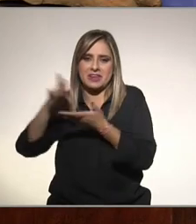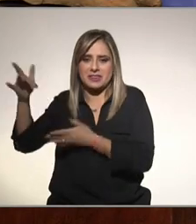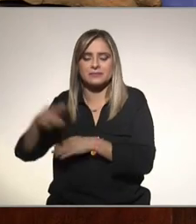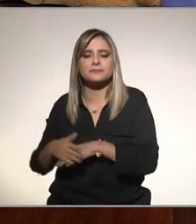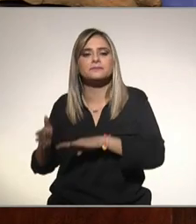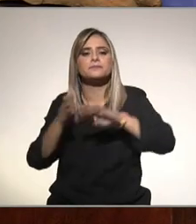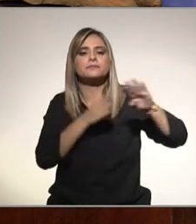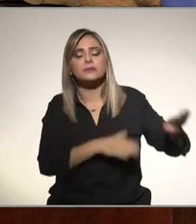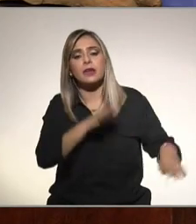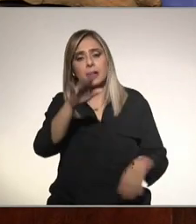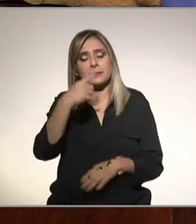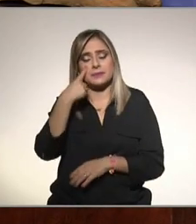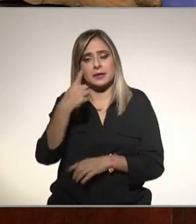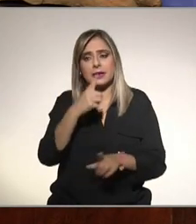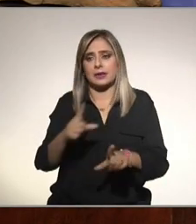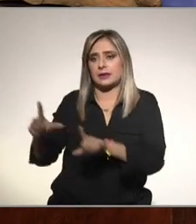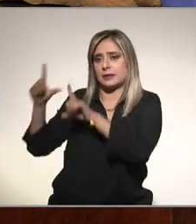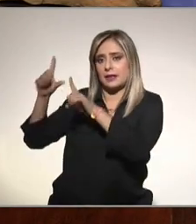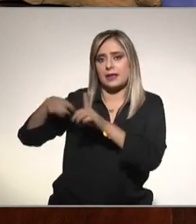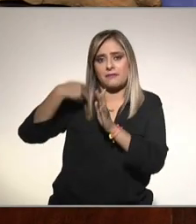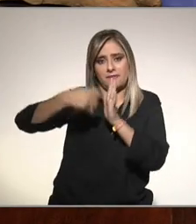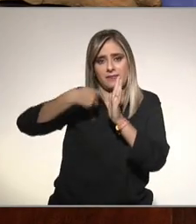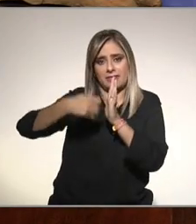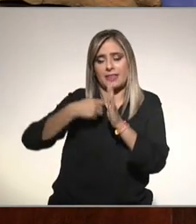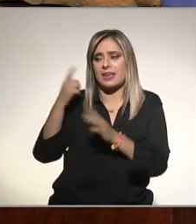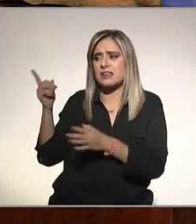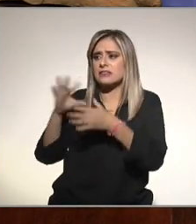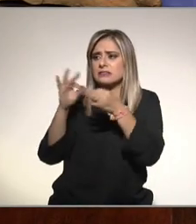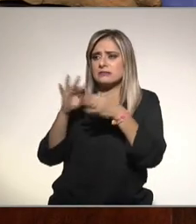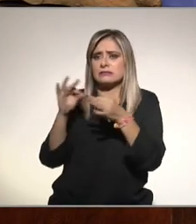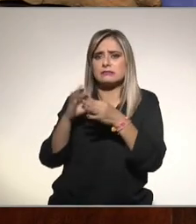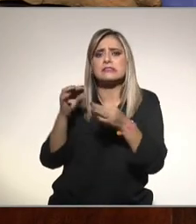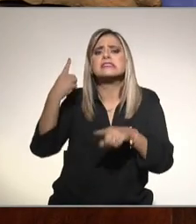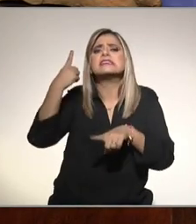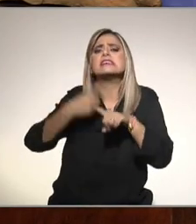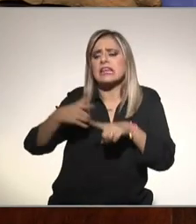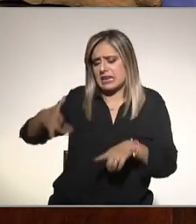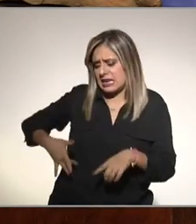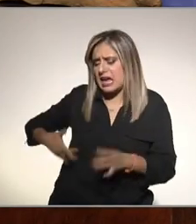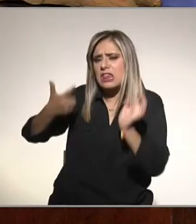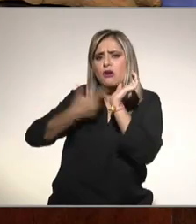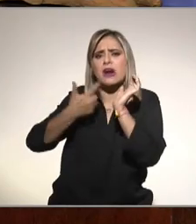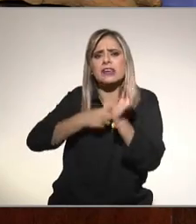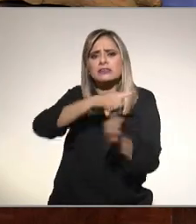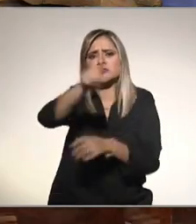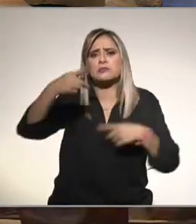de hoy qué le parece que vamos a ver la siguiente cápsula para ver quién puede tener hígado graso